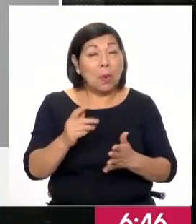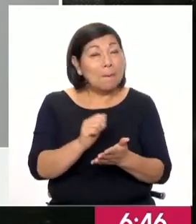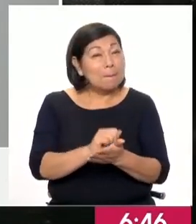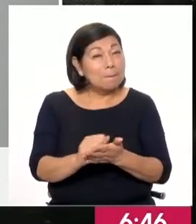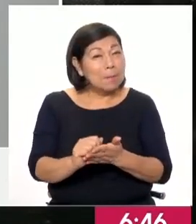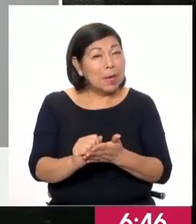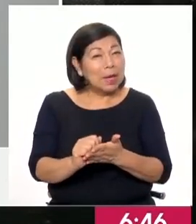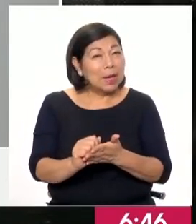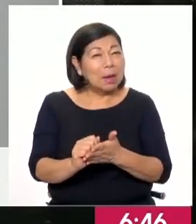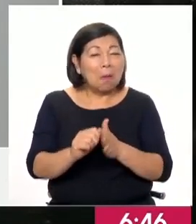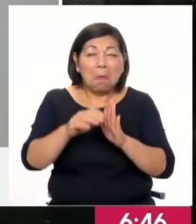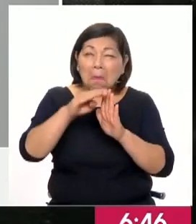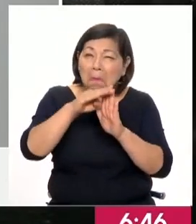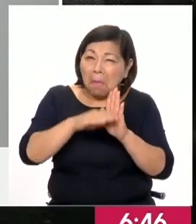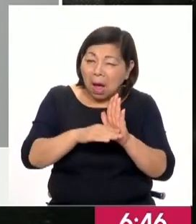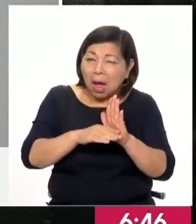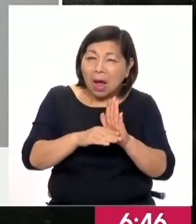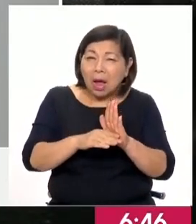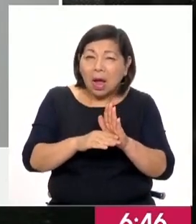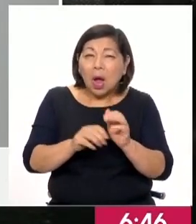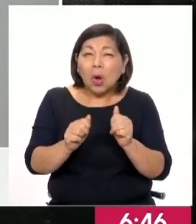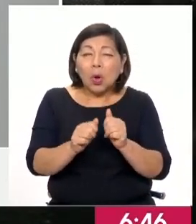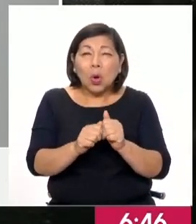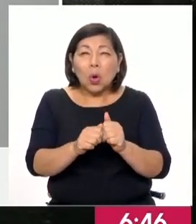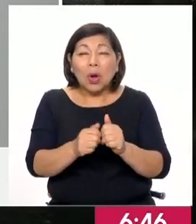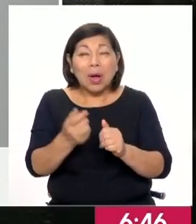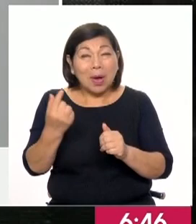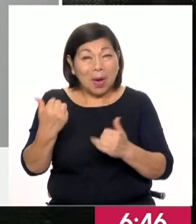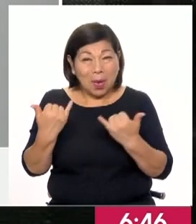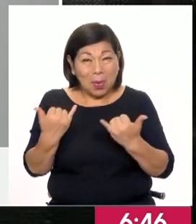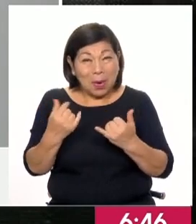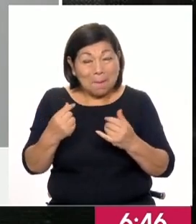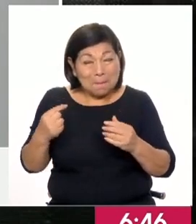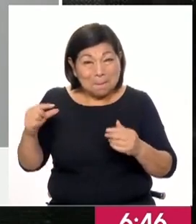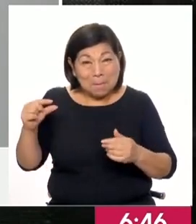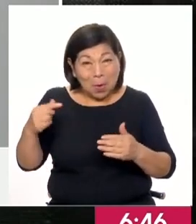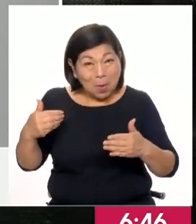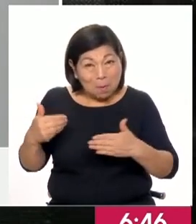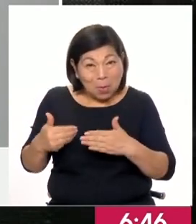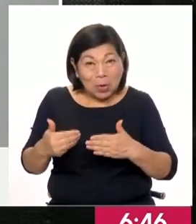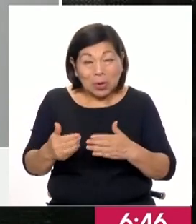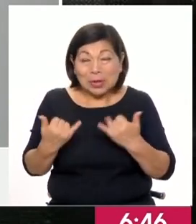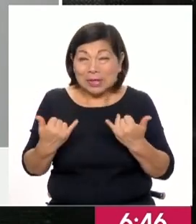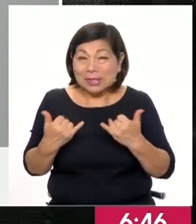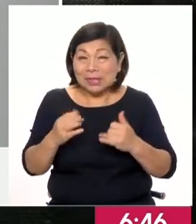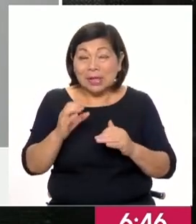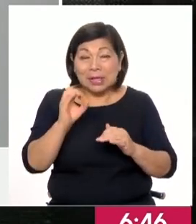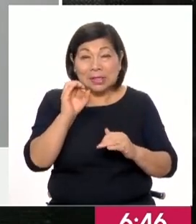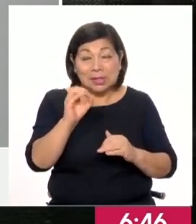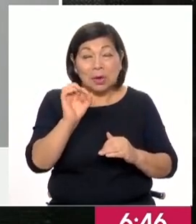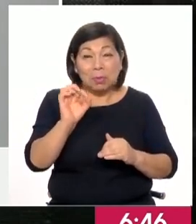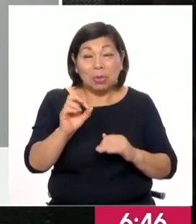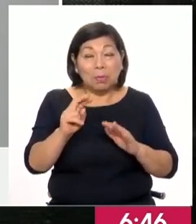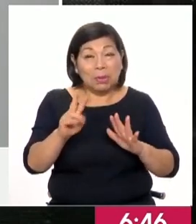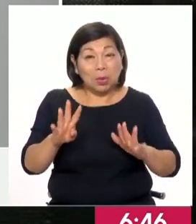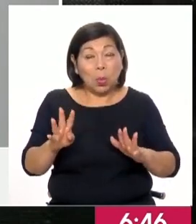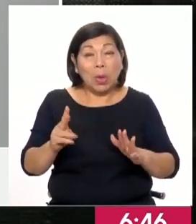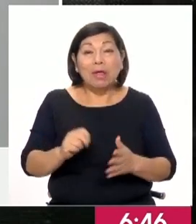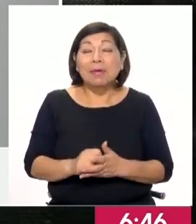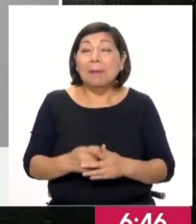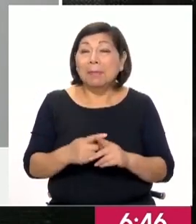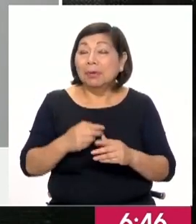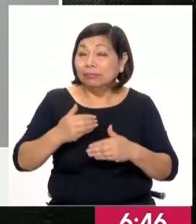es bajo en comparación con la historia reciente, si anualizáramos ese 0.29, es decir, si teníamos 12 meses